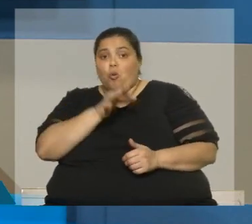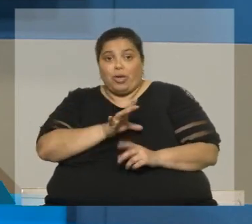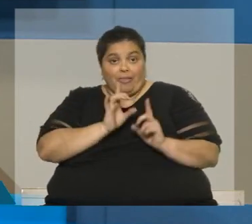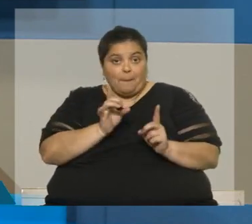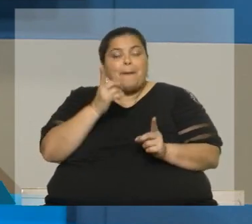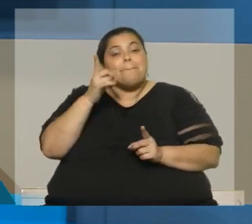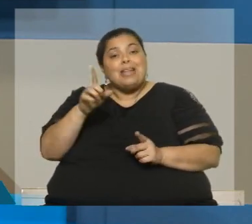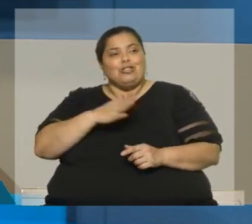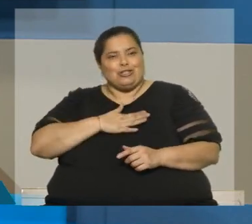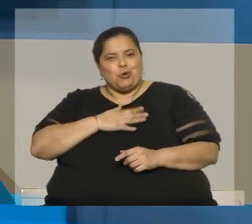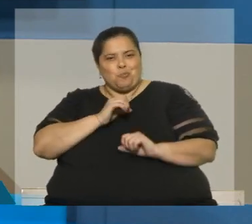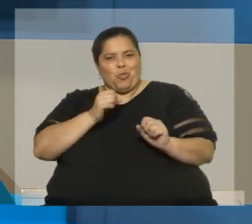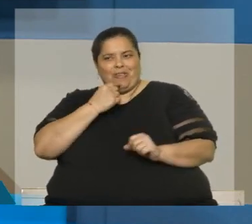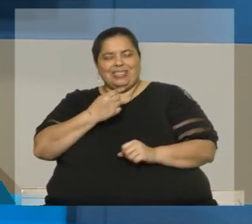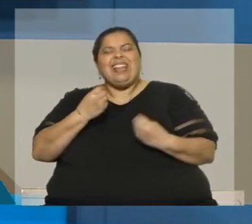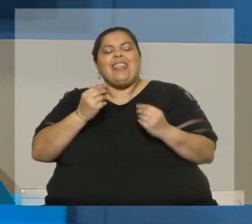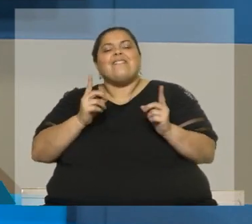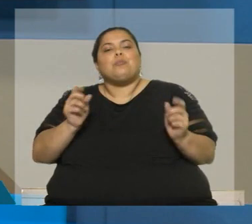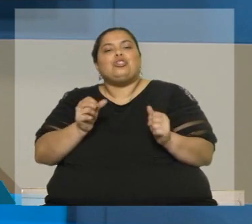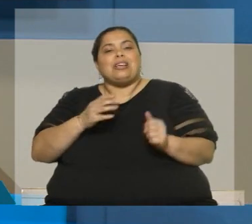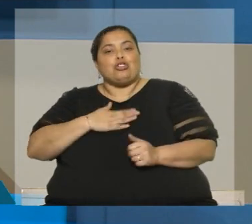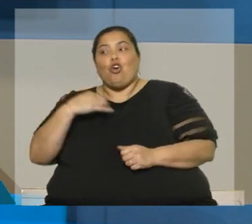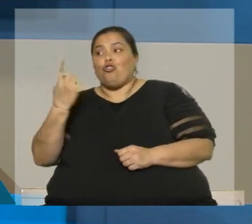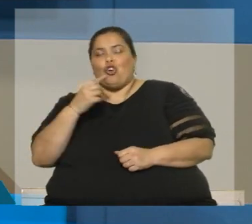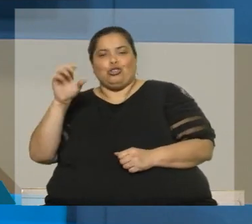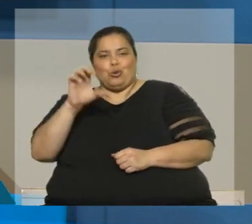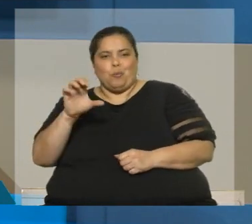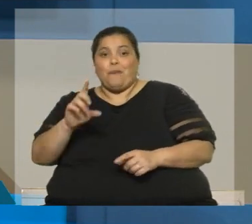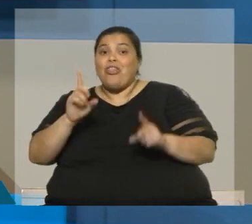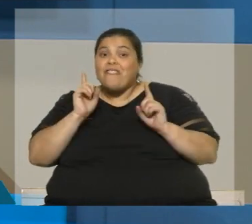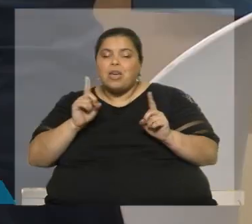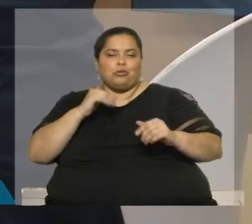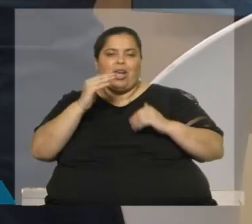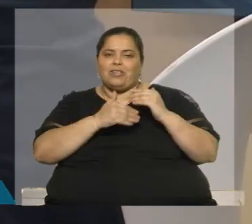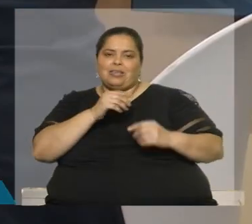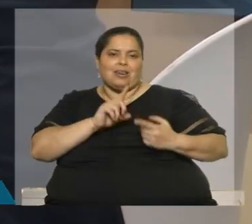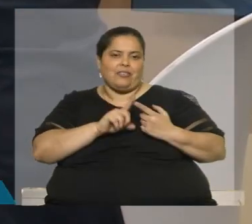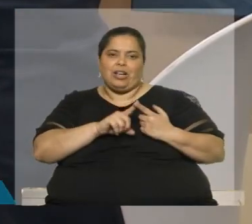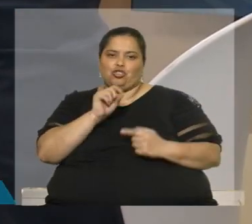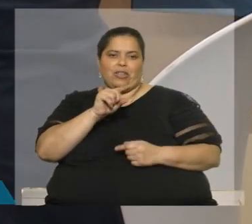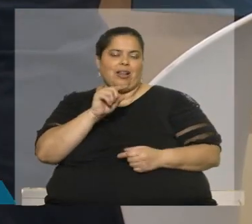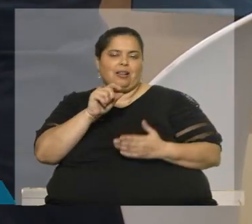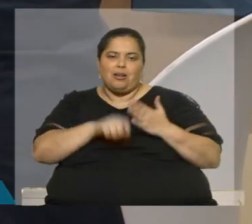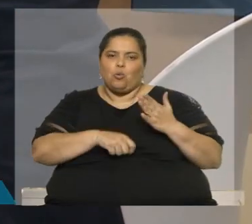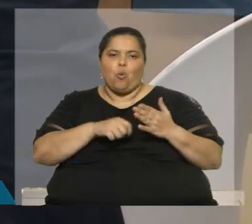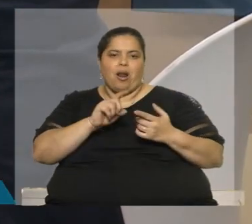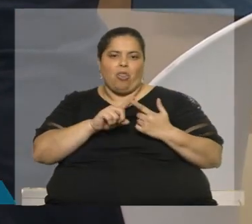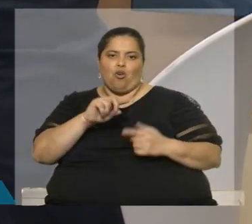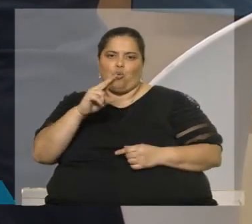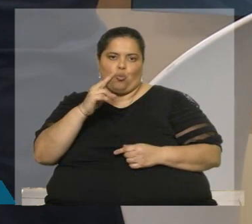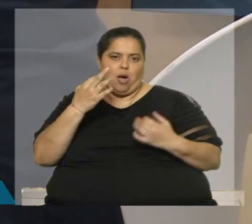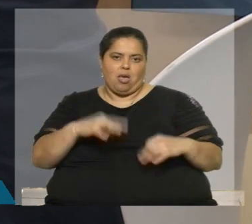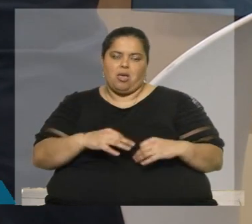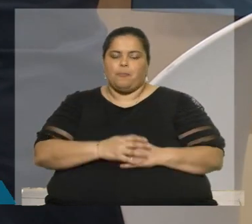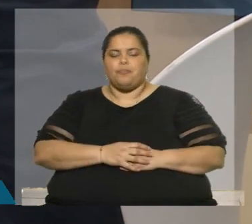preguntar y me puedo exigir es lo que tenemos que hacer los europeos, que es justamente avanzar en la ratificación del acuerdo. ¿Le quiero ir llevando por otros temas en los que usted también anda trabajando,